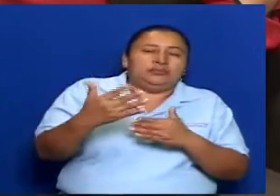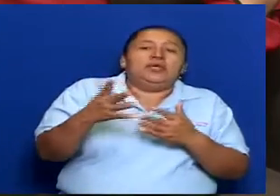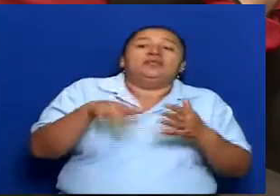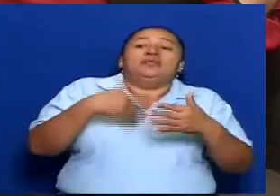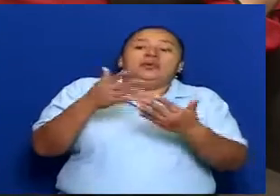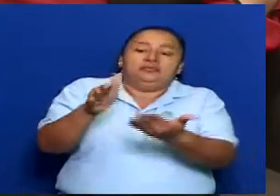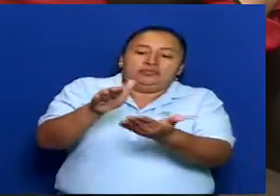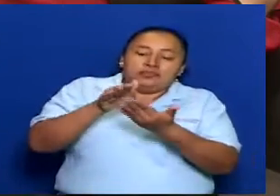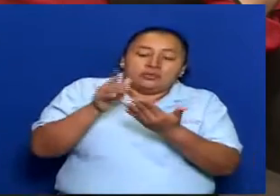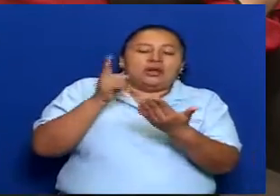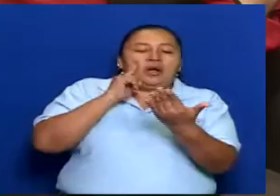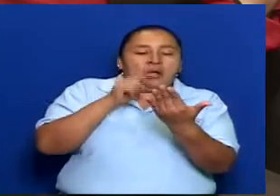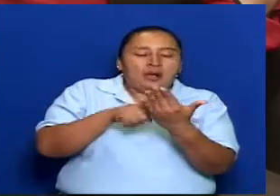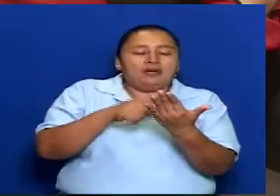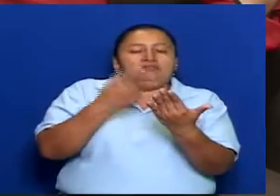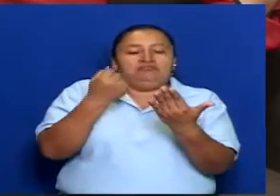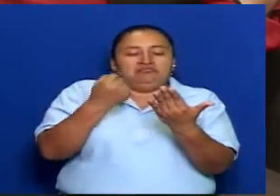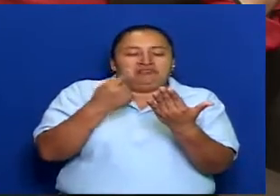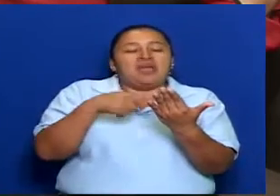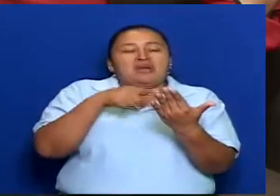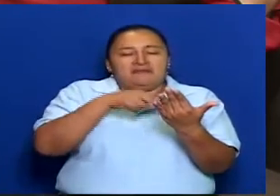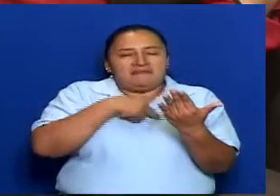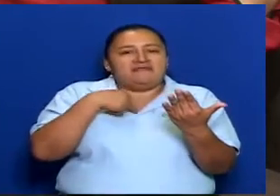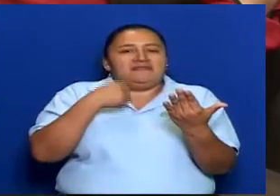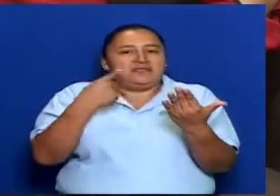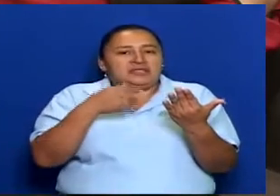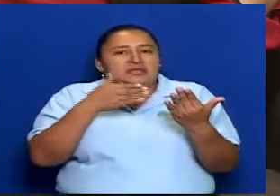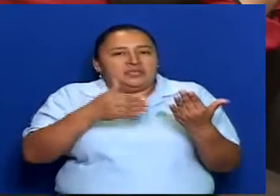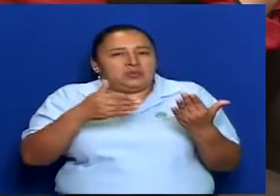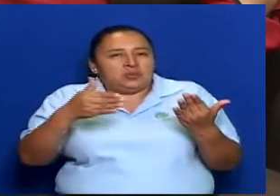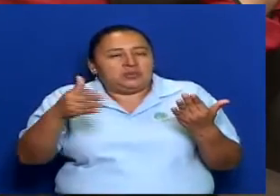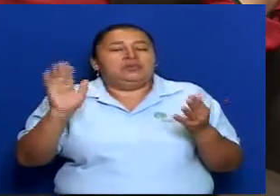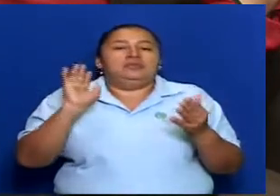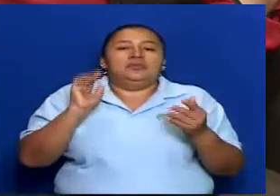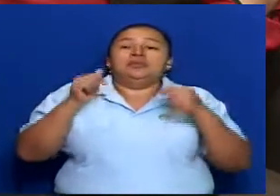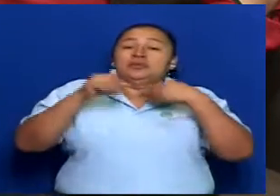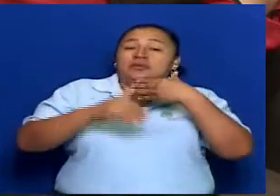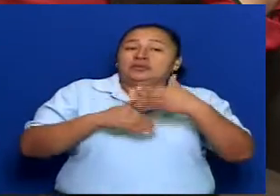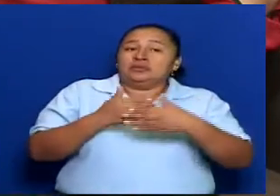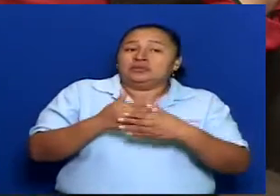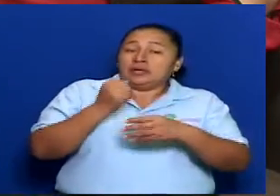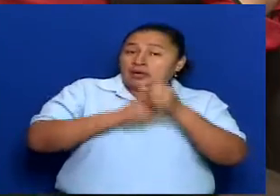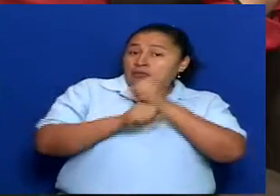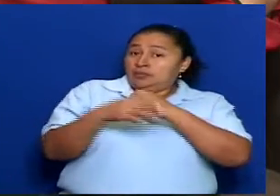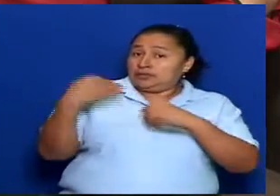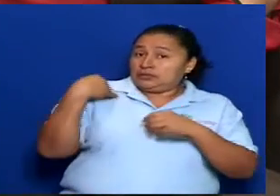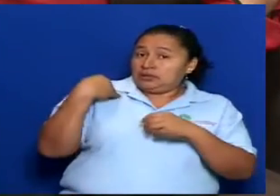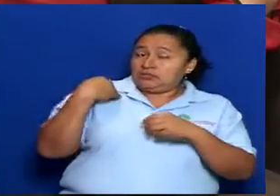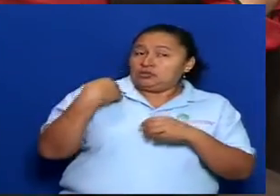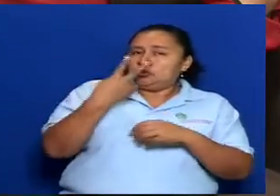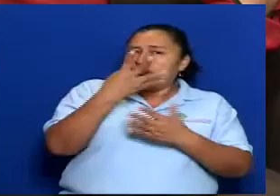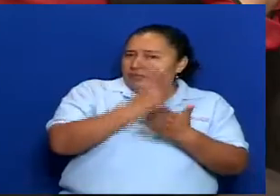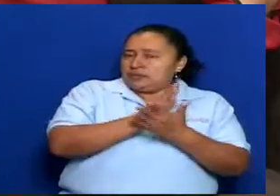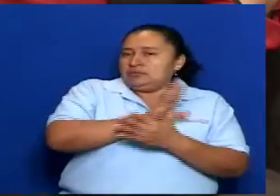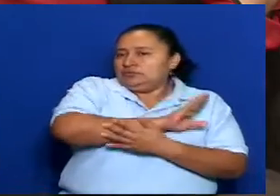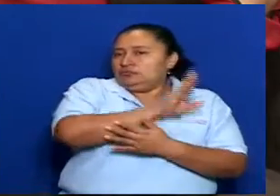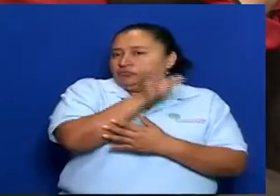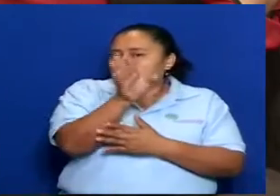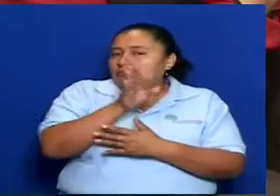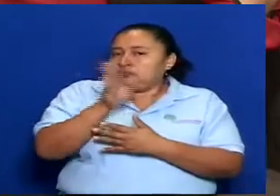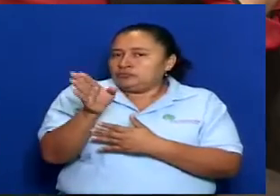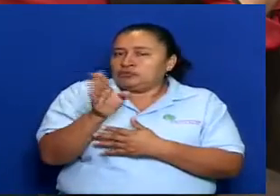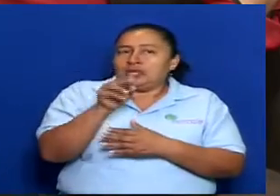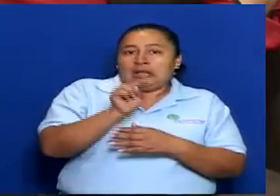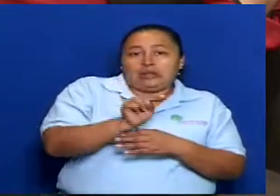asegurar lo que podemos hacer. En el año pasado hicimos dos visitas a los territorios, tanto del Caribe